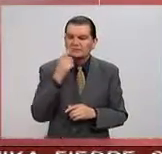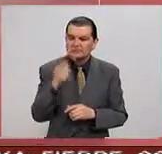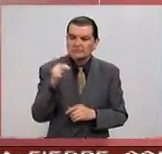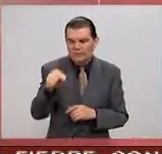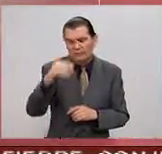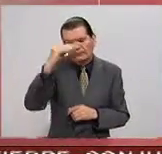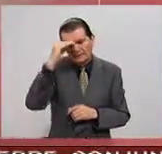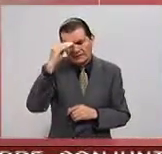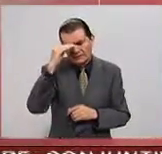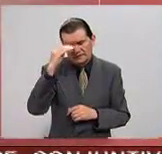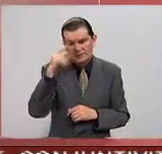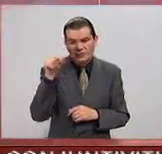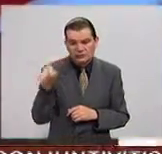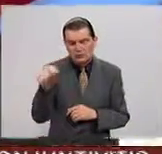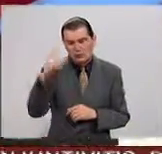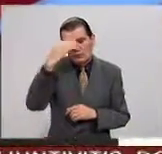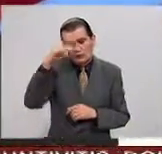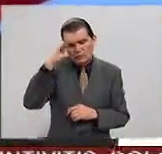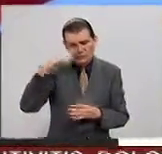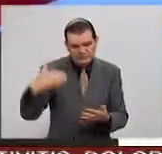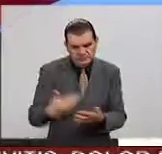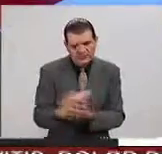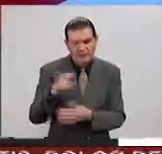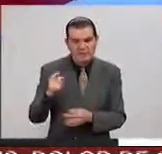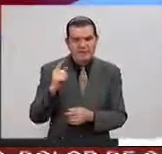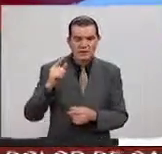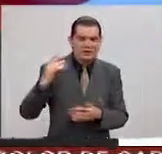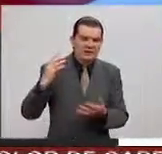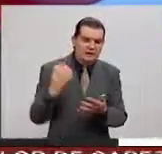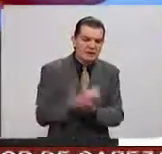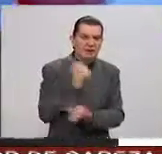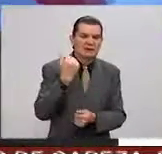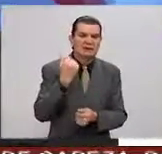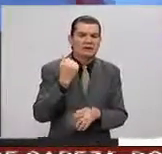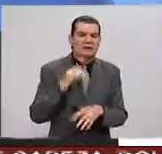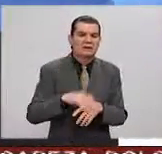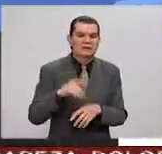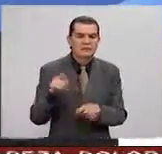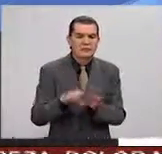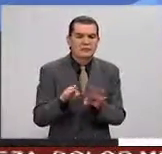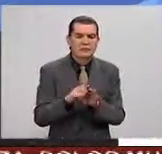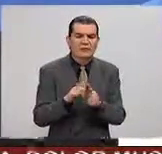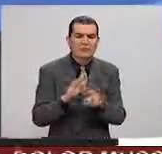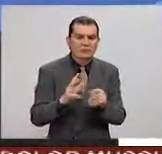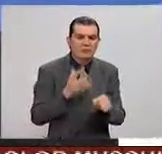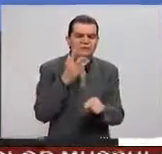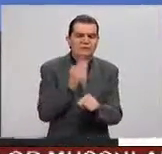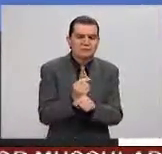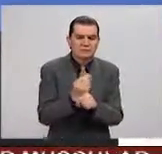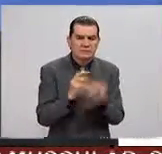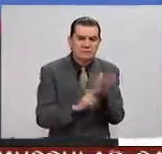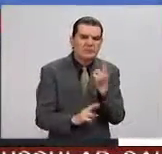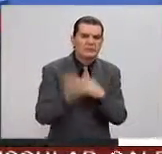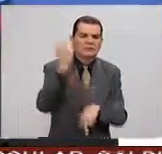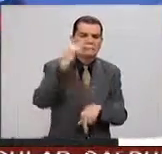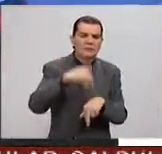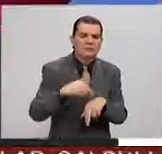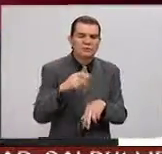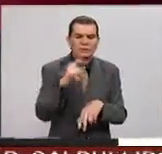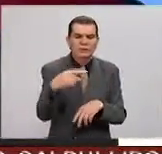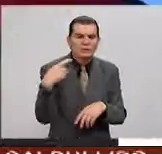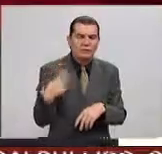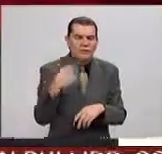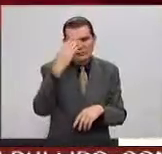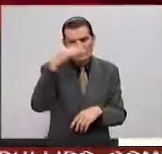si consideras, como cubano, que este es un triunfo de la... pues, es una reivindicación a la Revolución